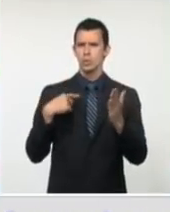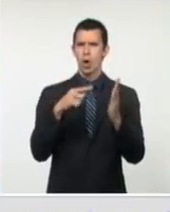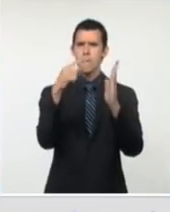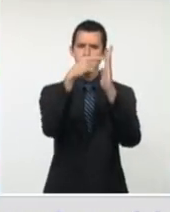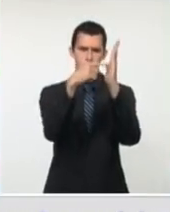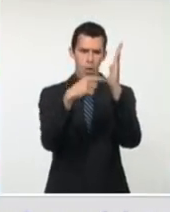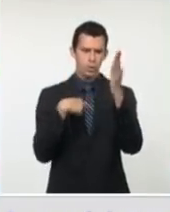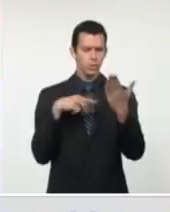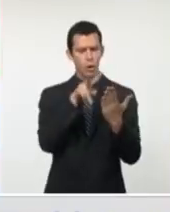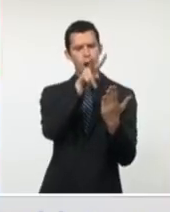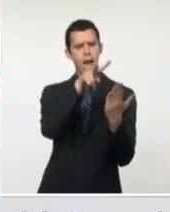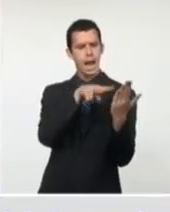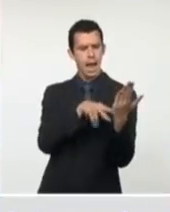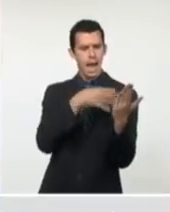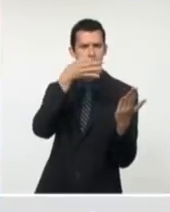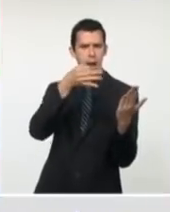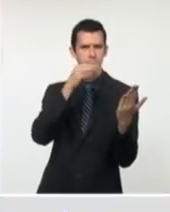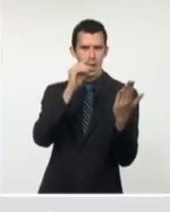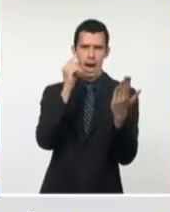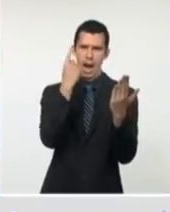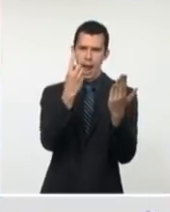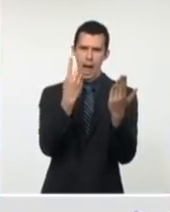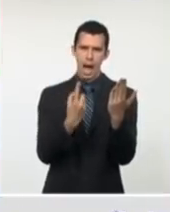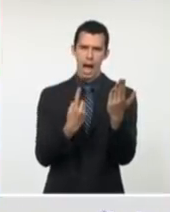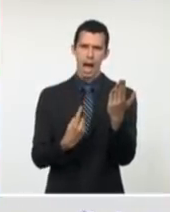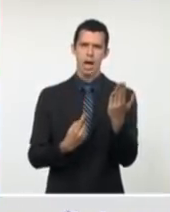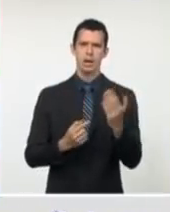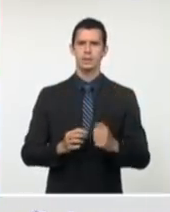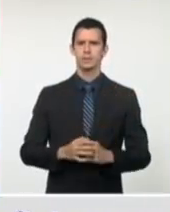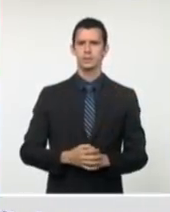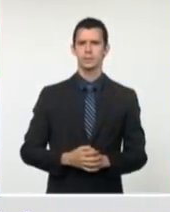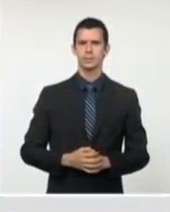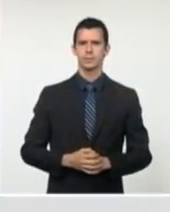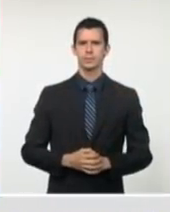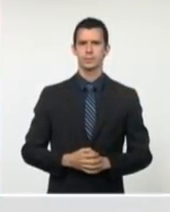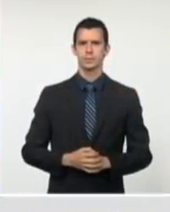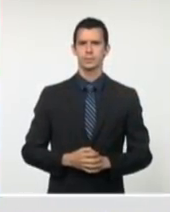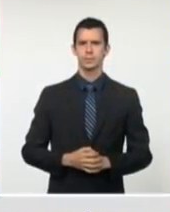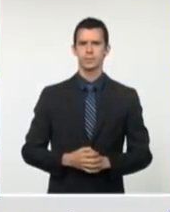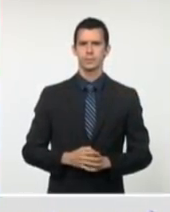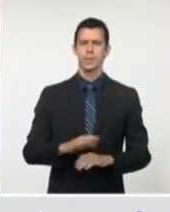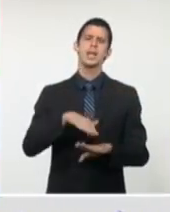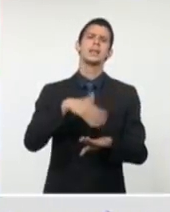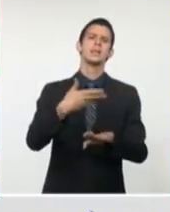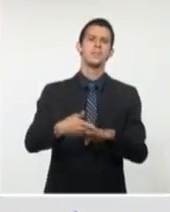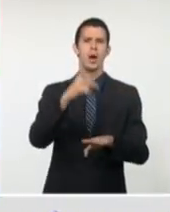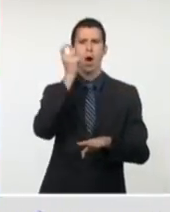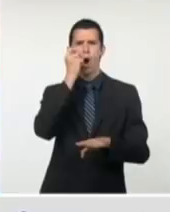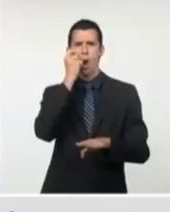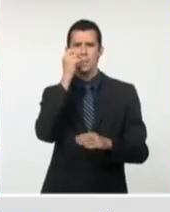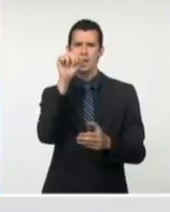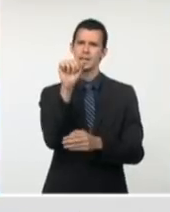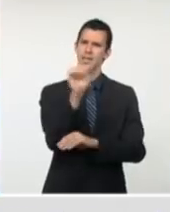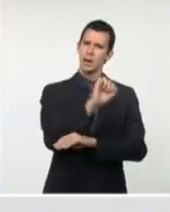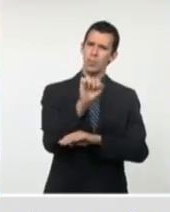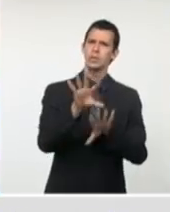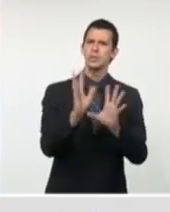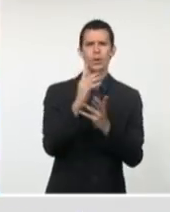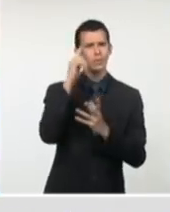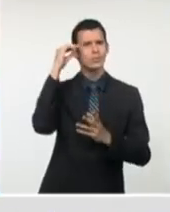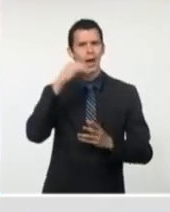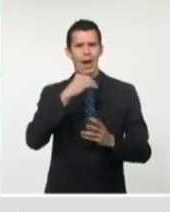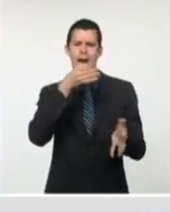Quizás comentar, el ingeniero ladrón de Guevara va a profundizar todavía más para que quede